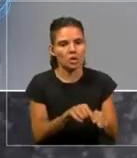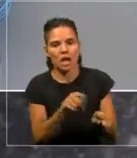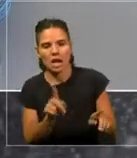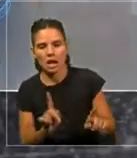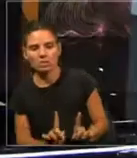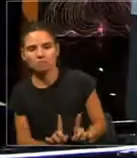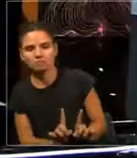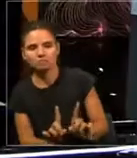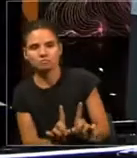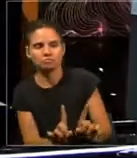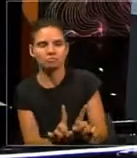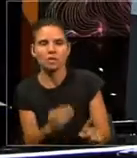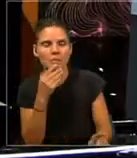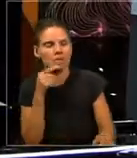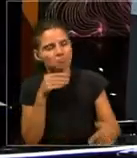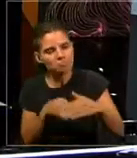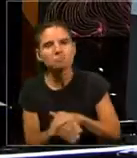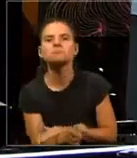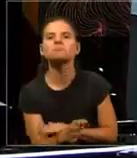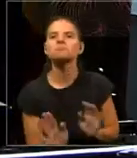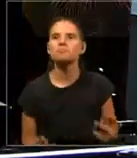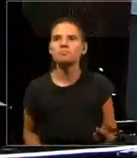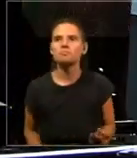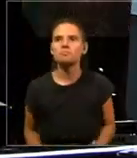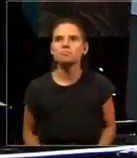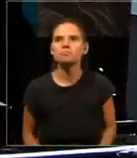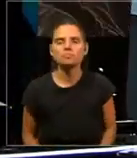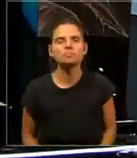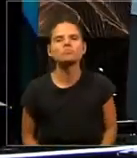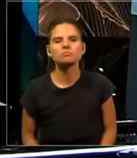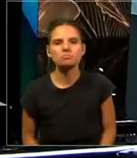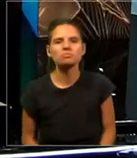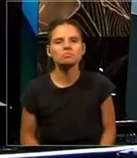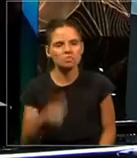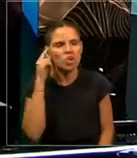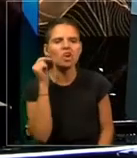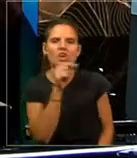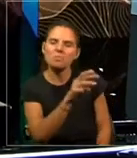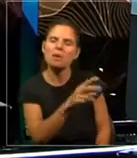crucé la calle también. Y yo dije, ¿saben qué? Esa madre me presta al bebé seguro.